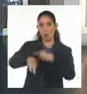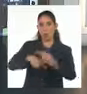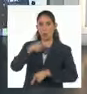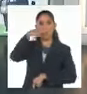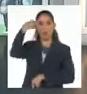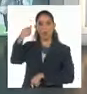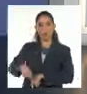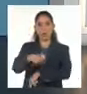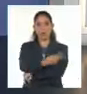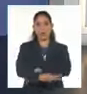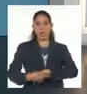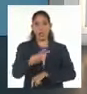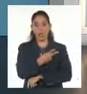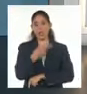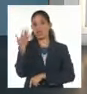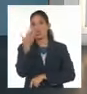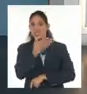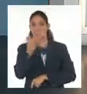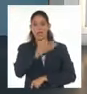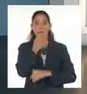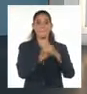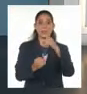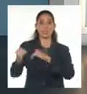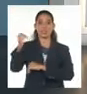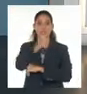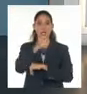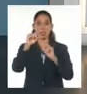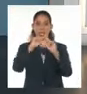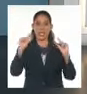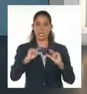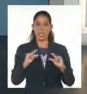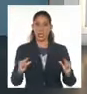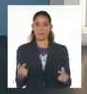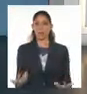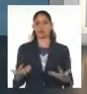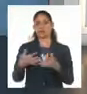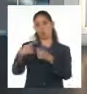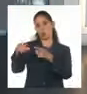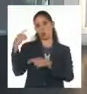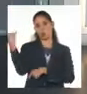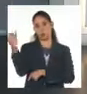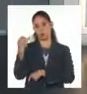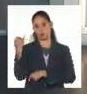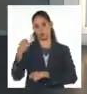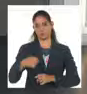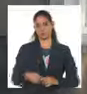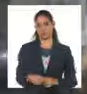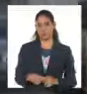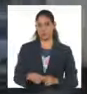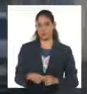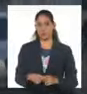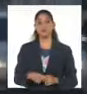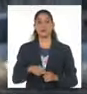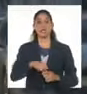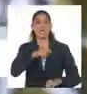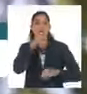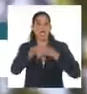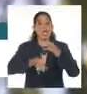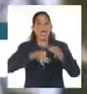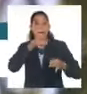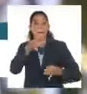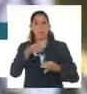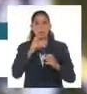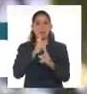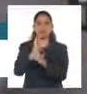declaraciones recientes de la portavoz del ministerio de asuntos exteriores maría zahároba la vocera del kremlin explicó que esos